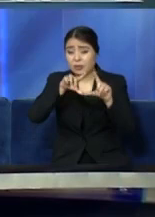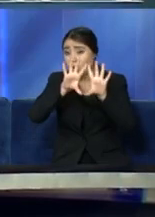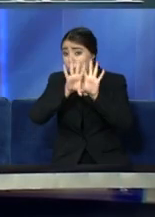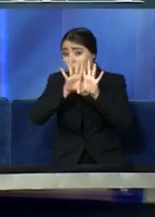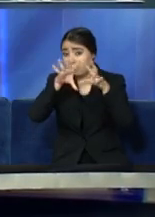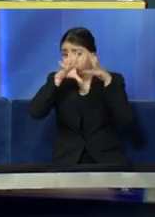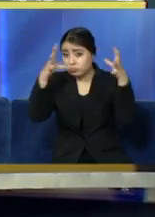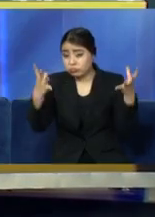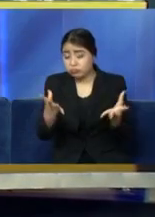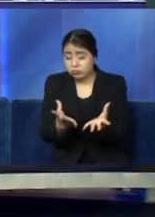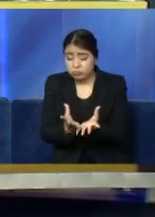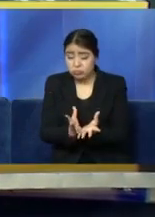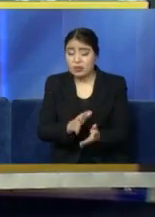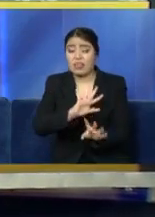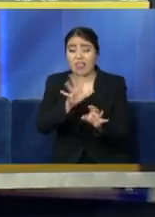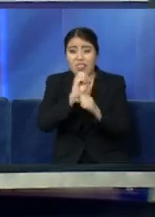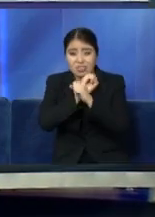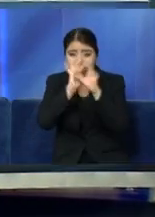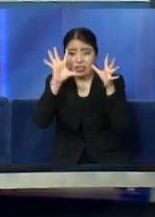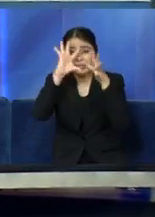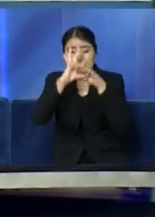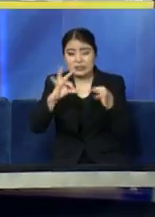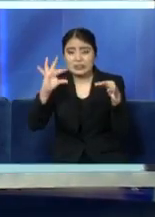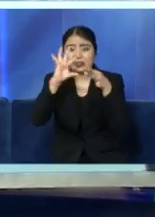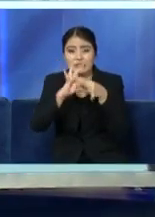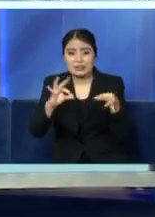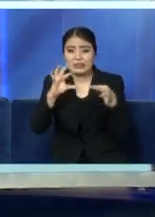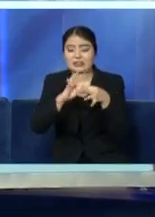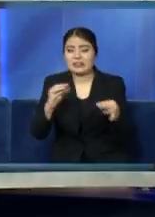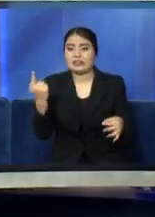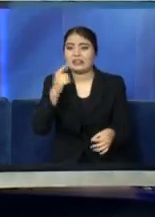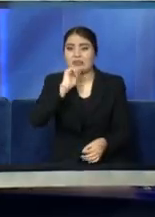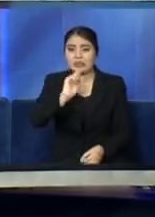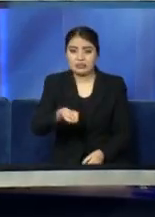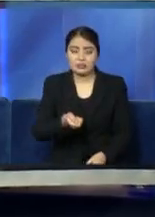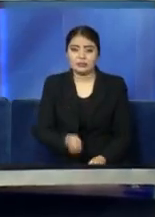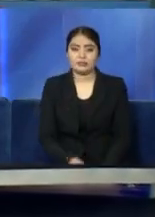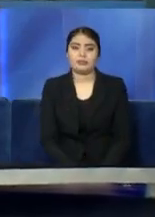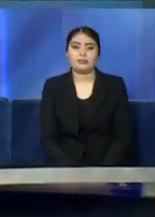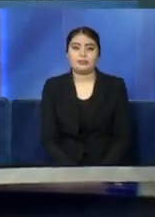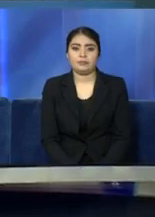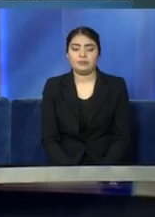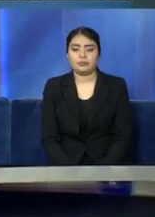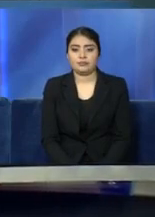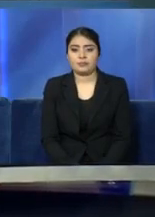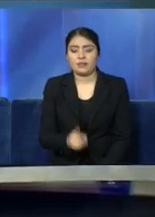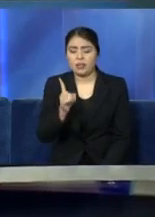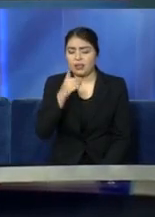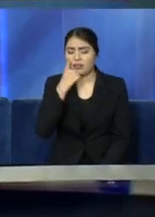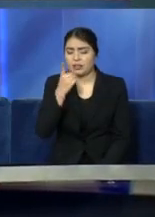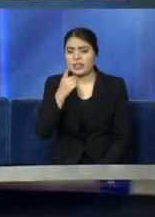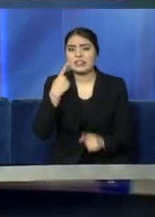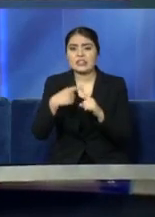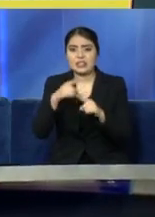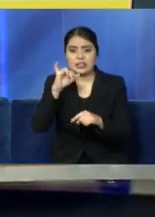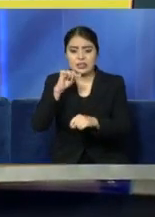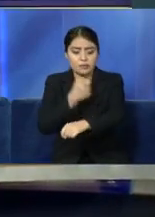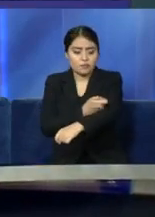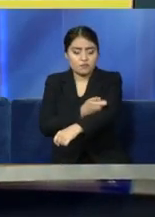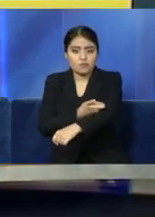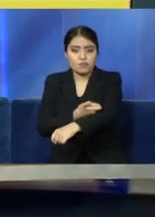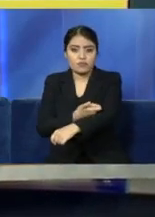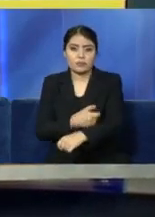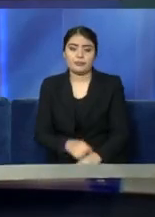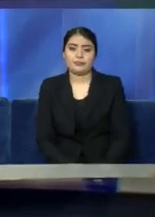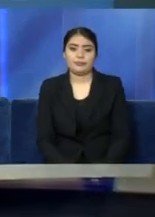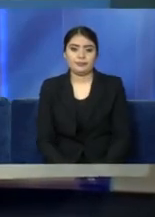dice exactamente qué tipo de paciente es candidato para la toma de muestra y se puede considerar un caso sospechoso, pero no todas